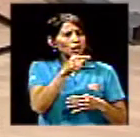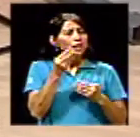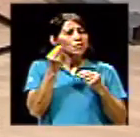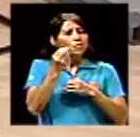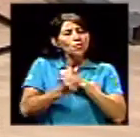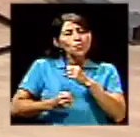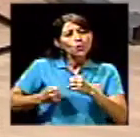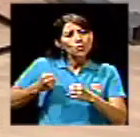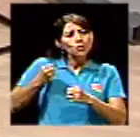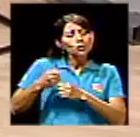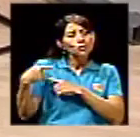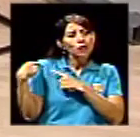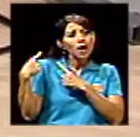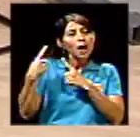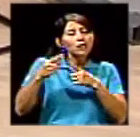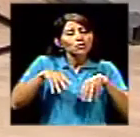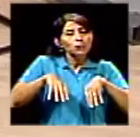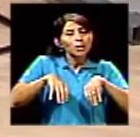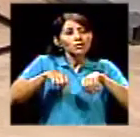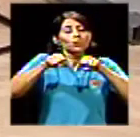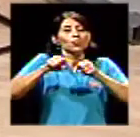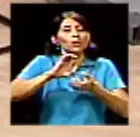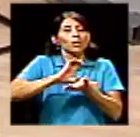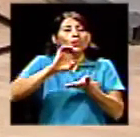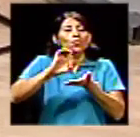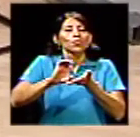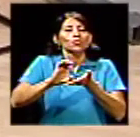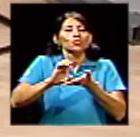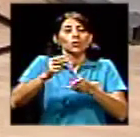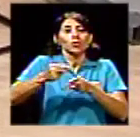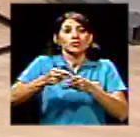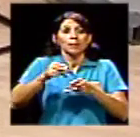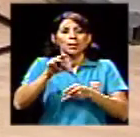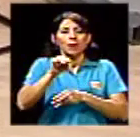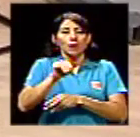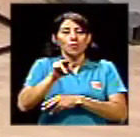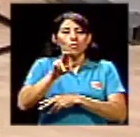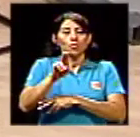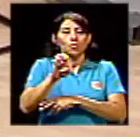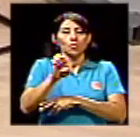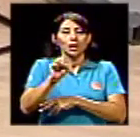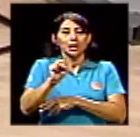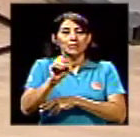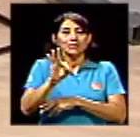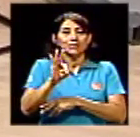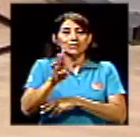y no sé si lo sigue impartiendo el curso de muestreo, que es la base de